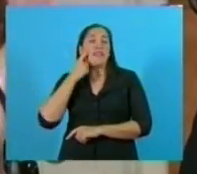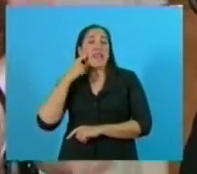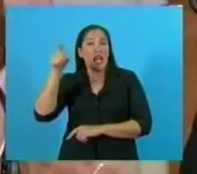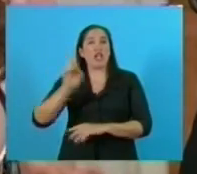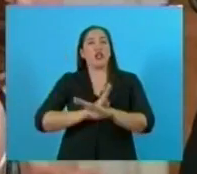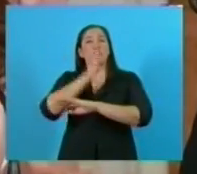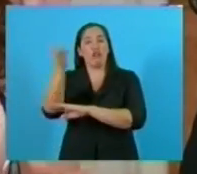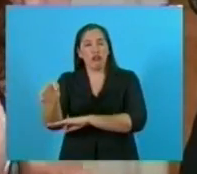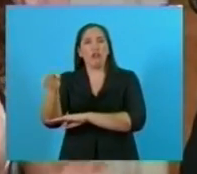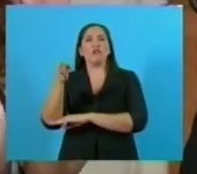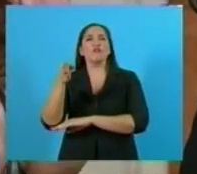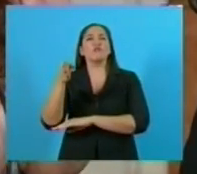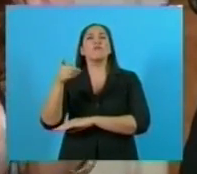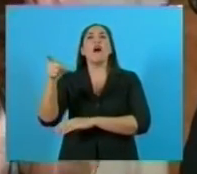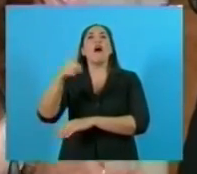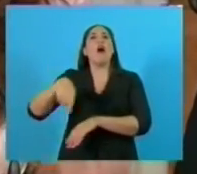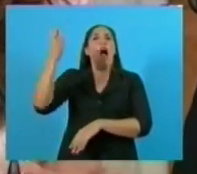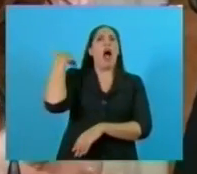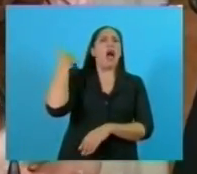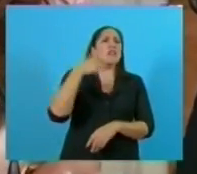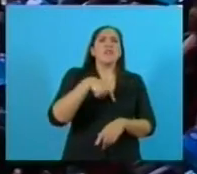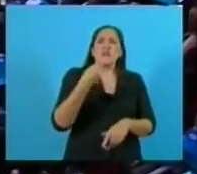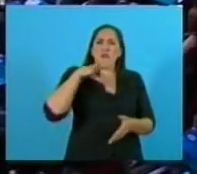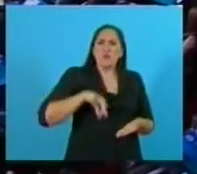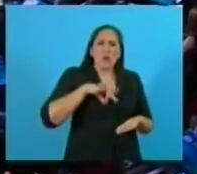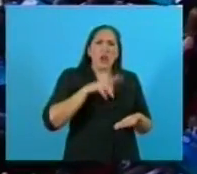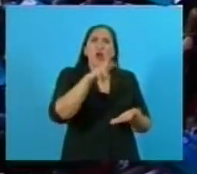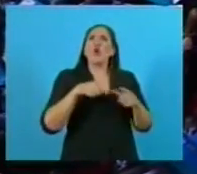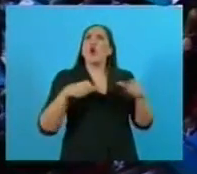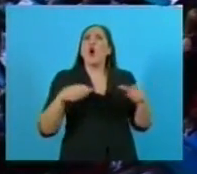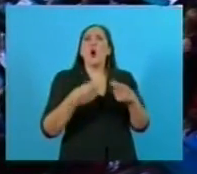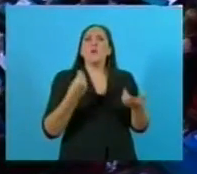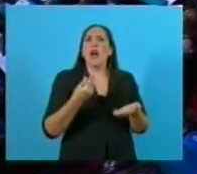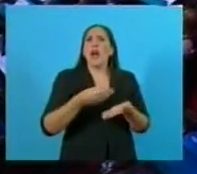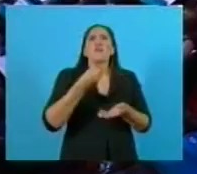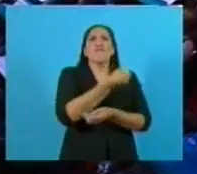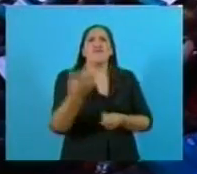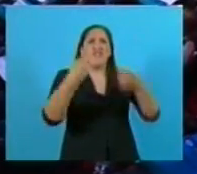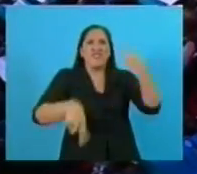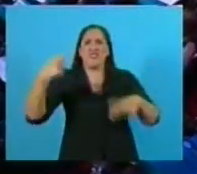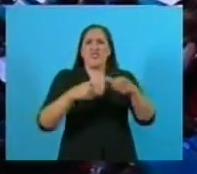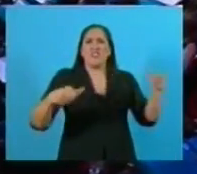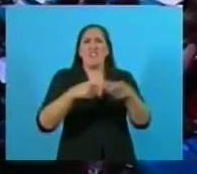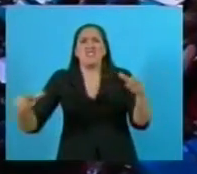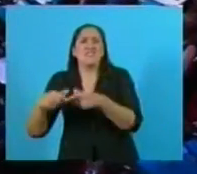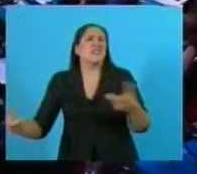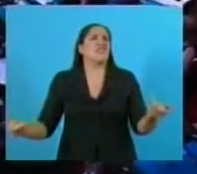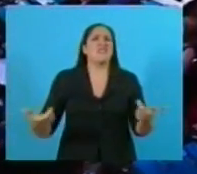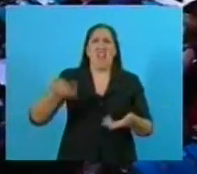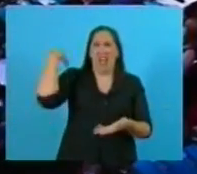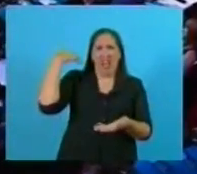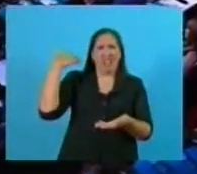y todos los empleados públicos cobraban con papelitos, donde había usemonedas, donde, en fin, teníamos